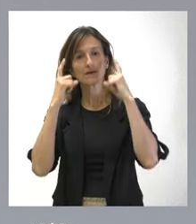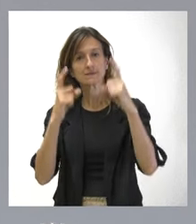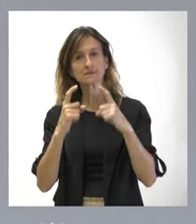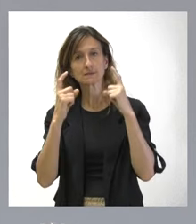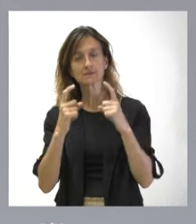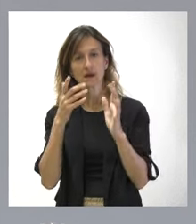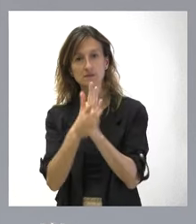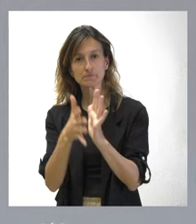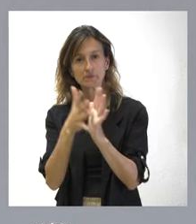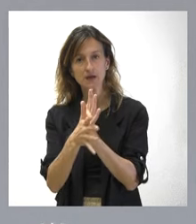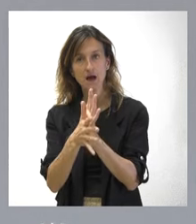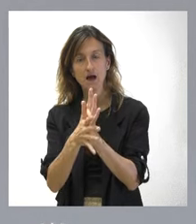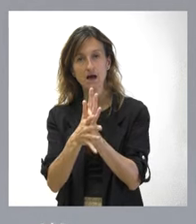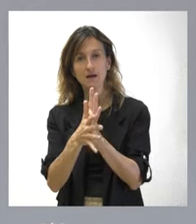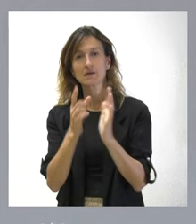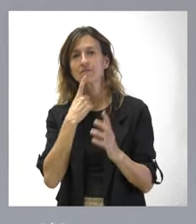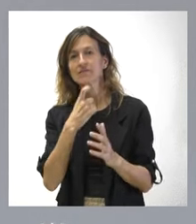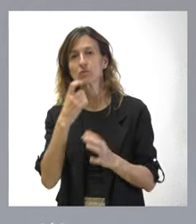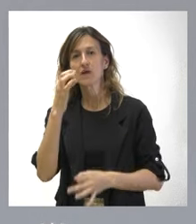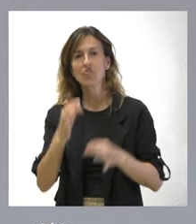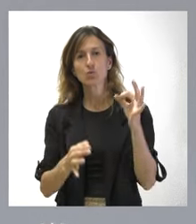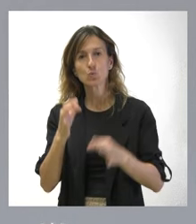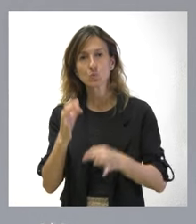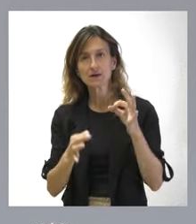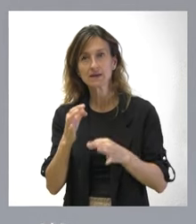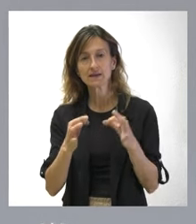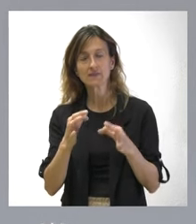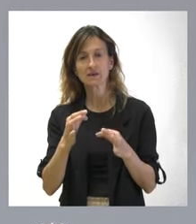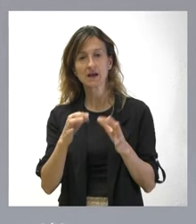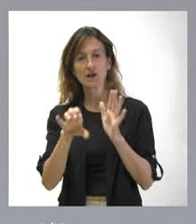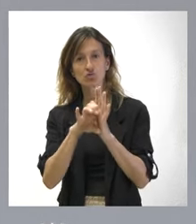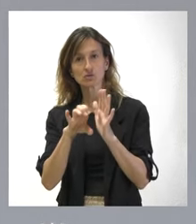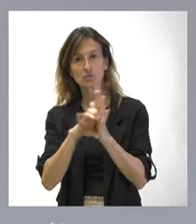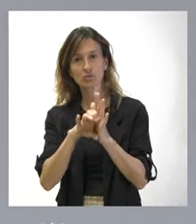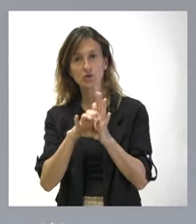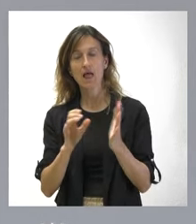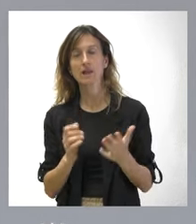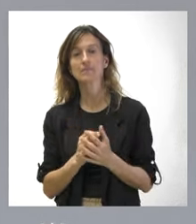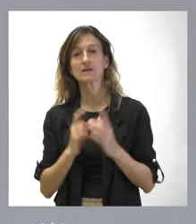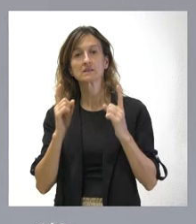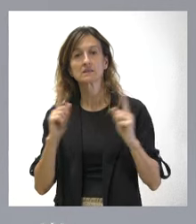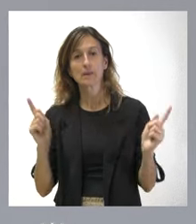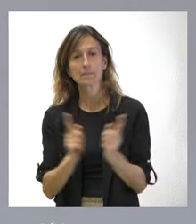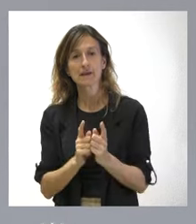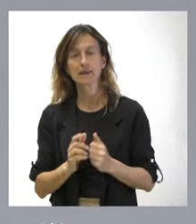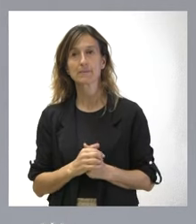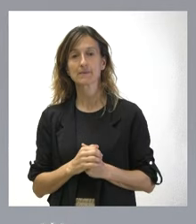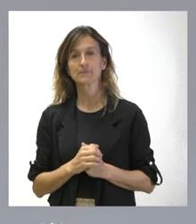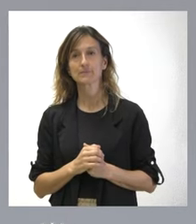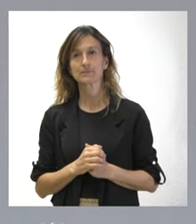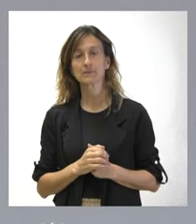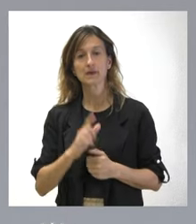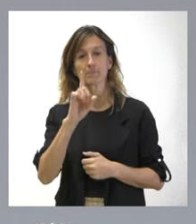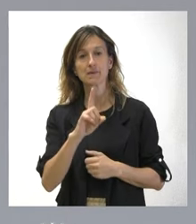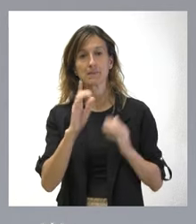dentro de la dificultad jurídica, por la materia jurídica y más de constitucional que conlleva, de manera breve. Un primer bloque del